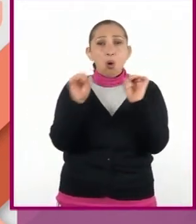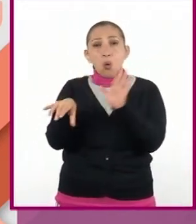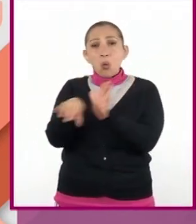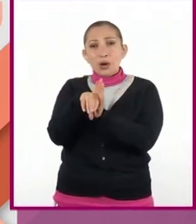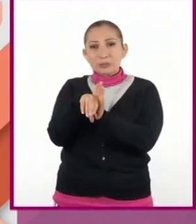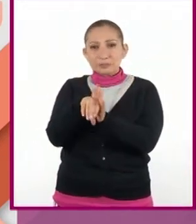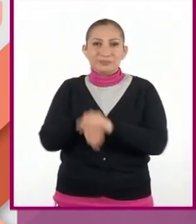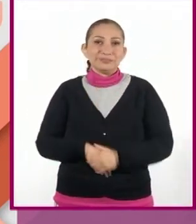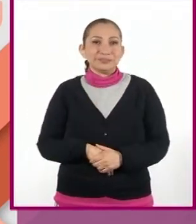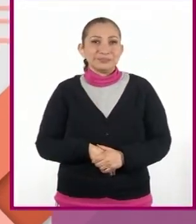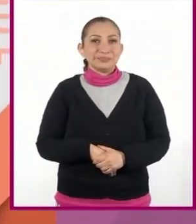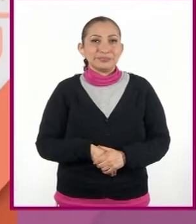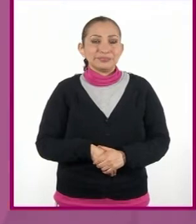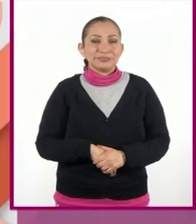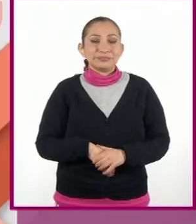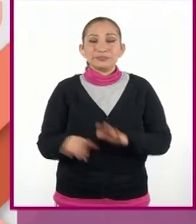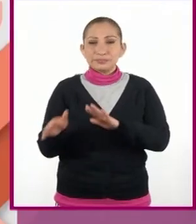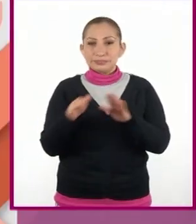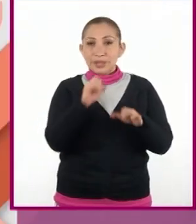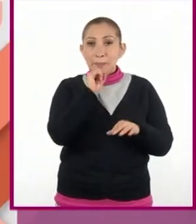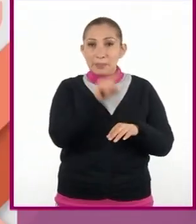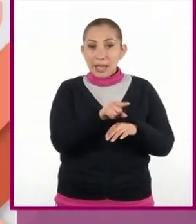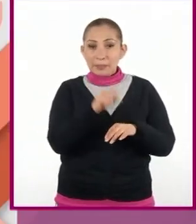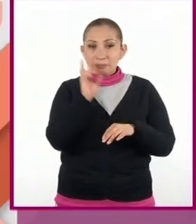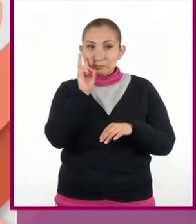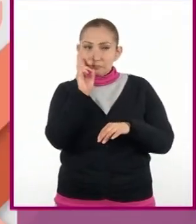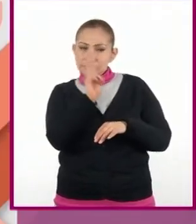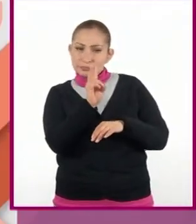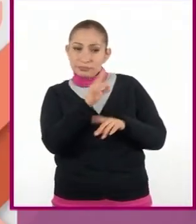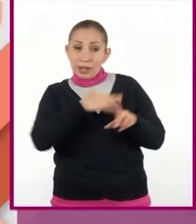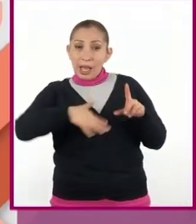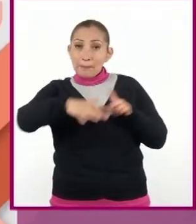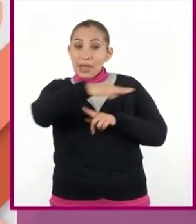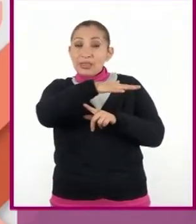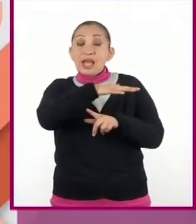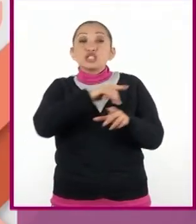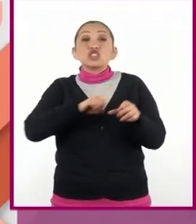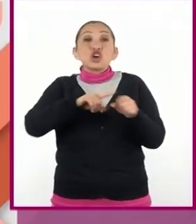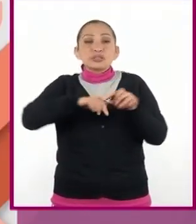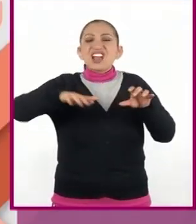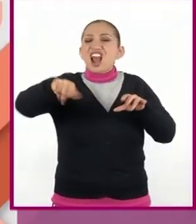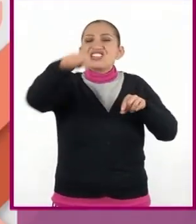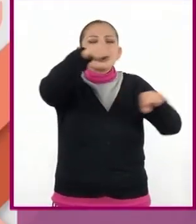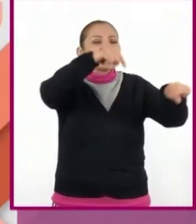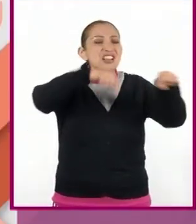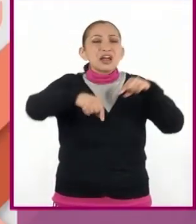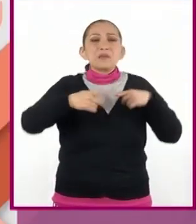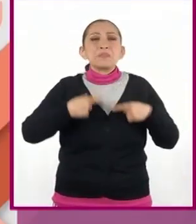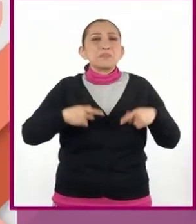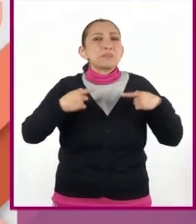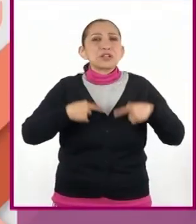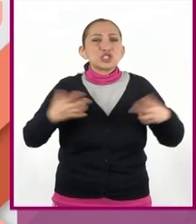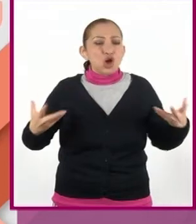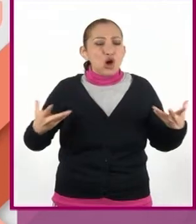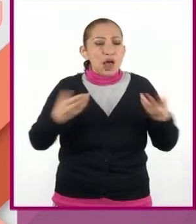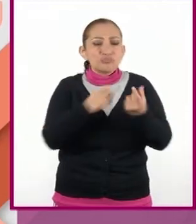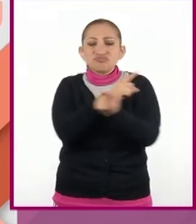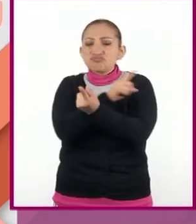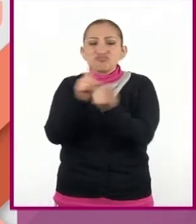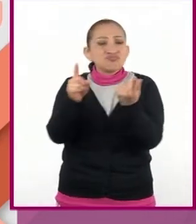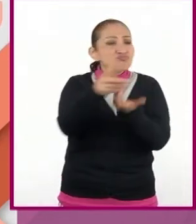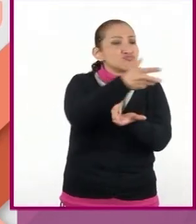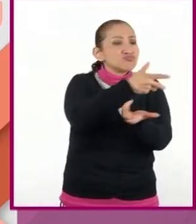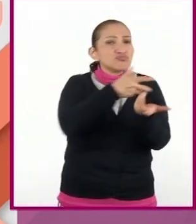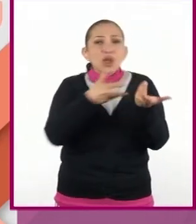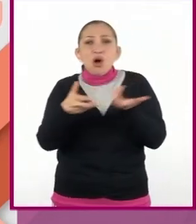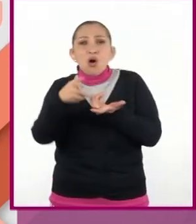habitación. También debemos considerar el ambiente social, que se refiere al resultado de las relaciones sociales